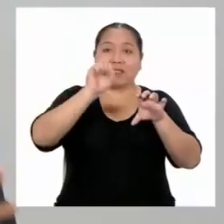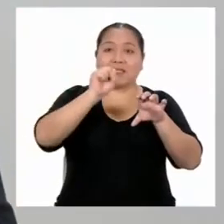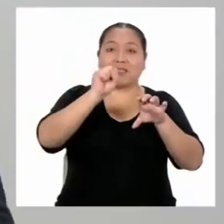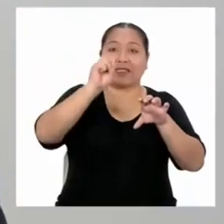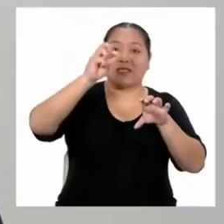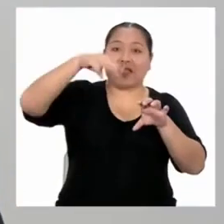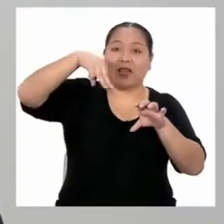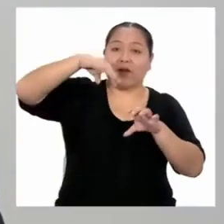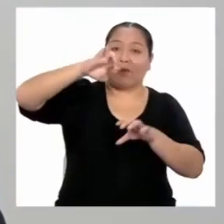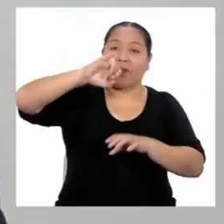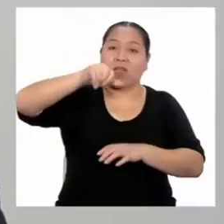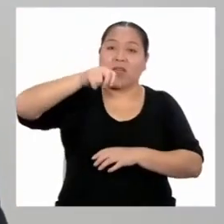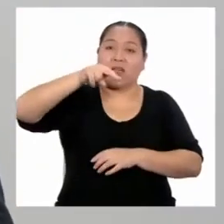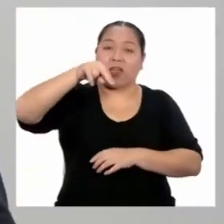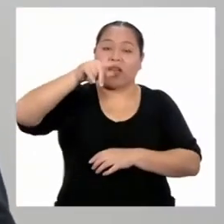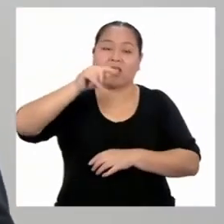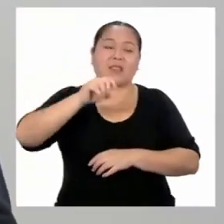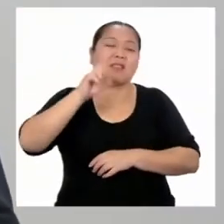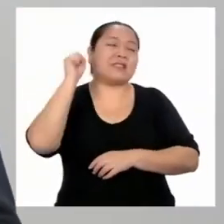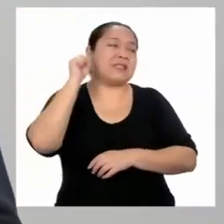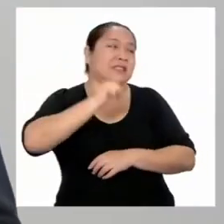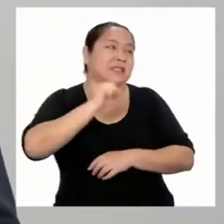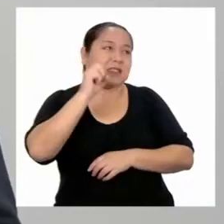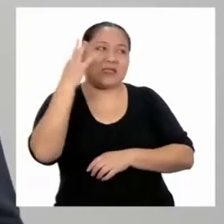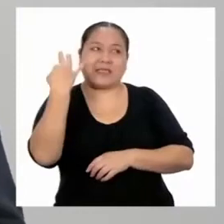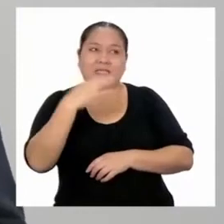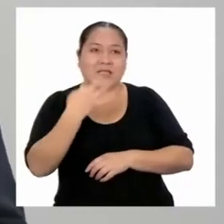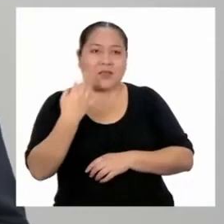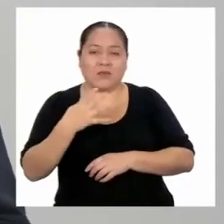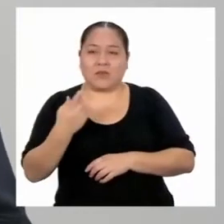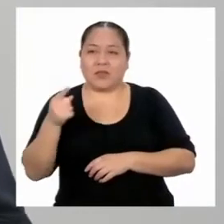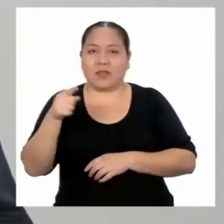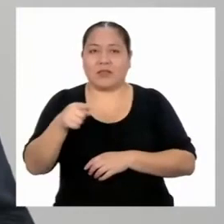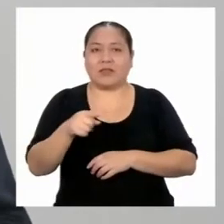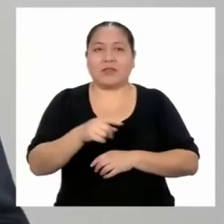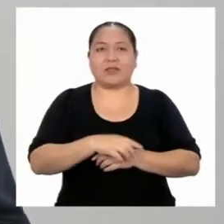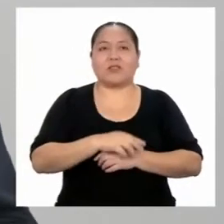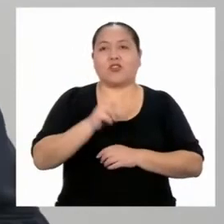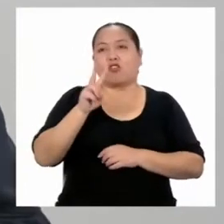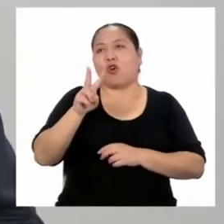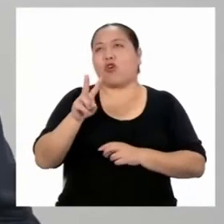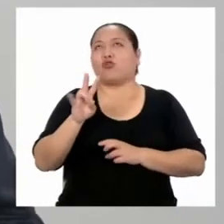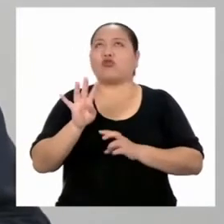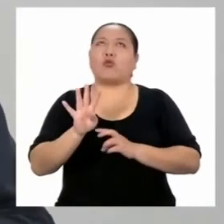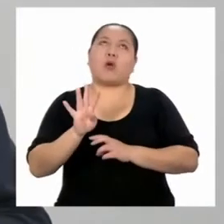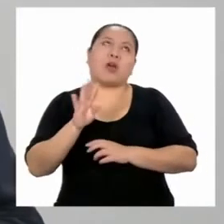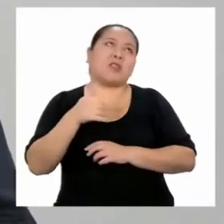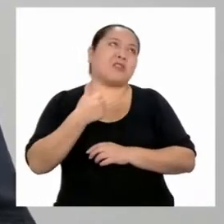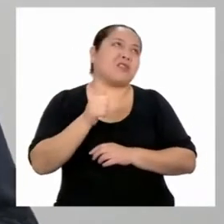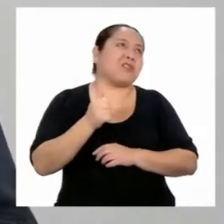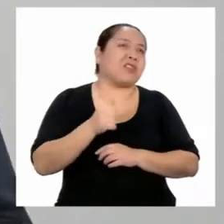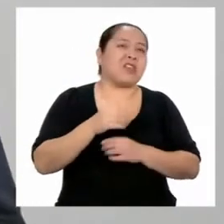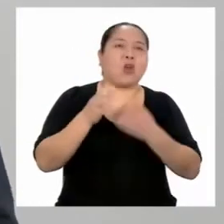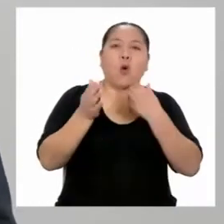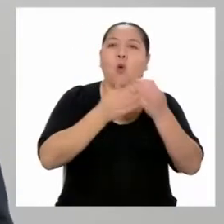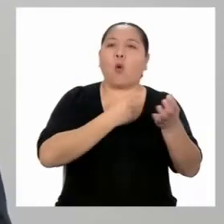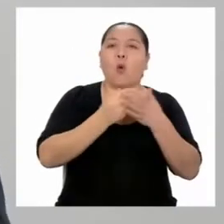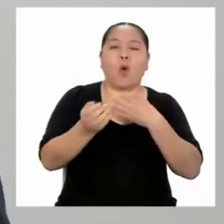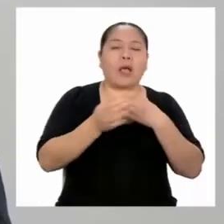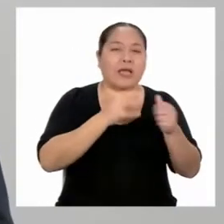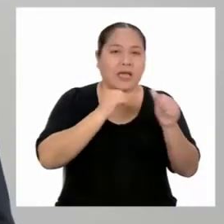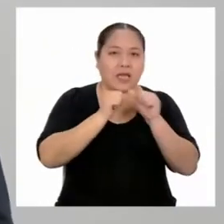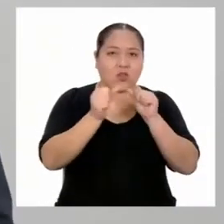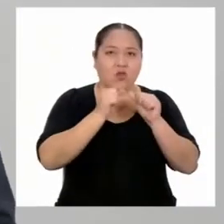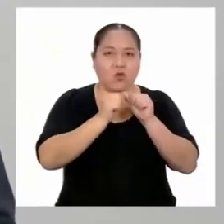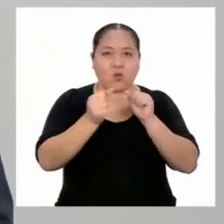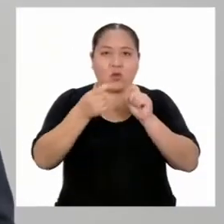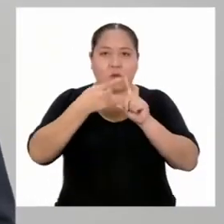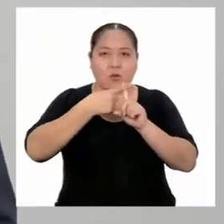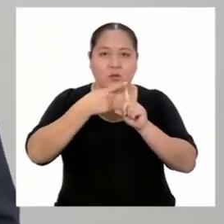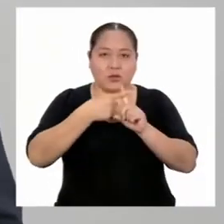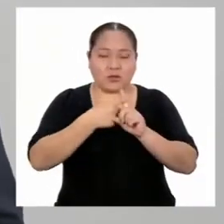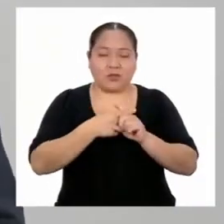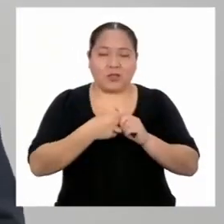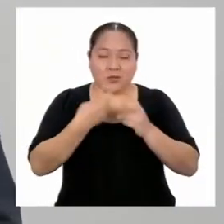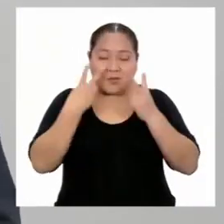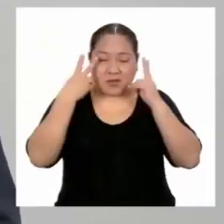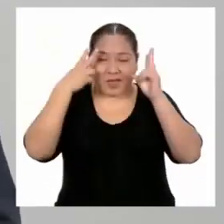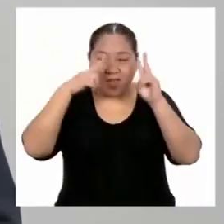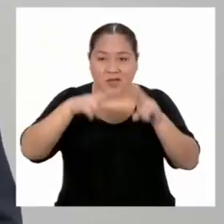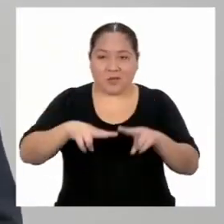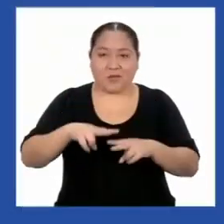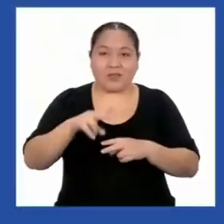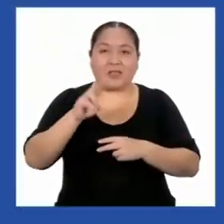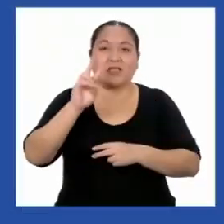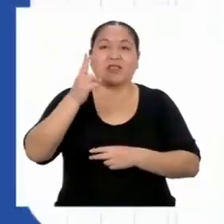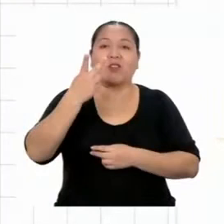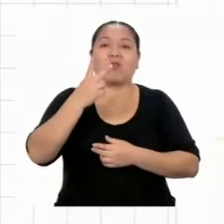Sí, siempre. La razón de semejanza puede ser 2, 4, 10 o cualquier otro número positivo. Ahora veamos el